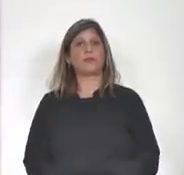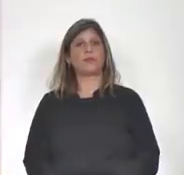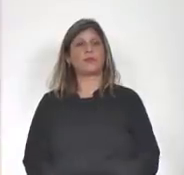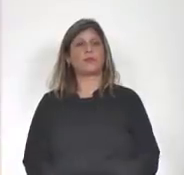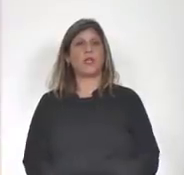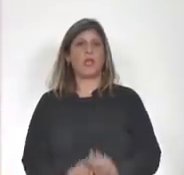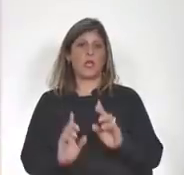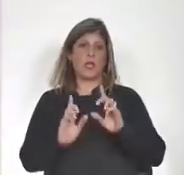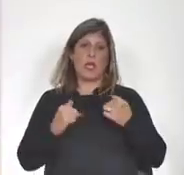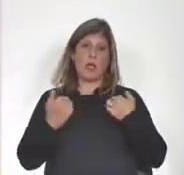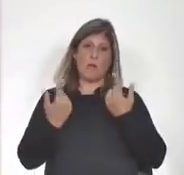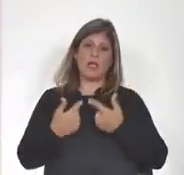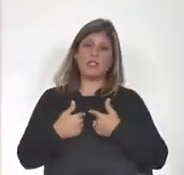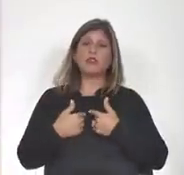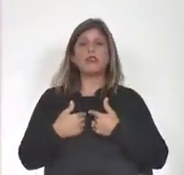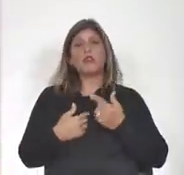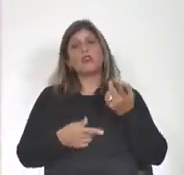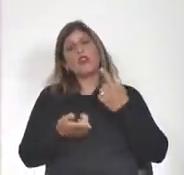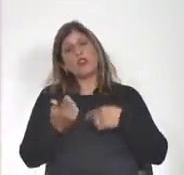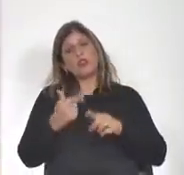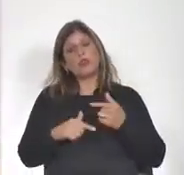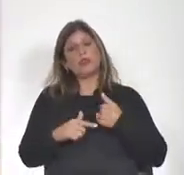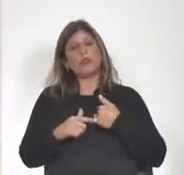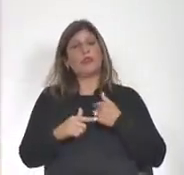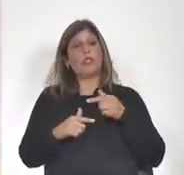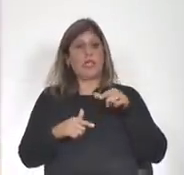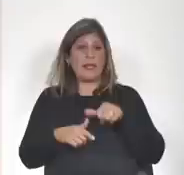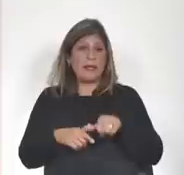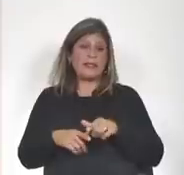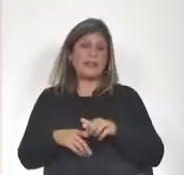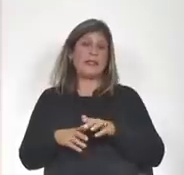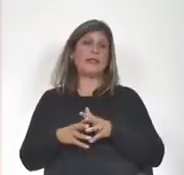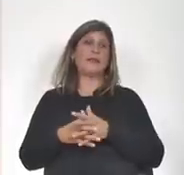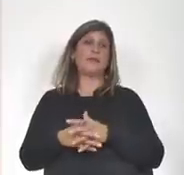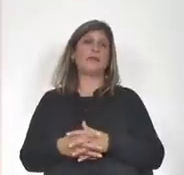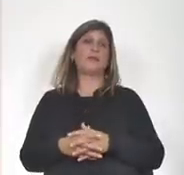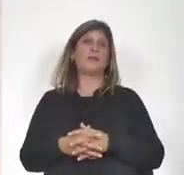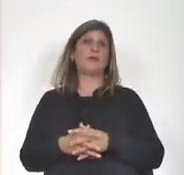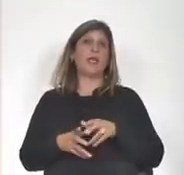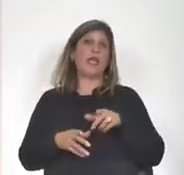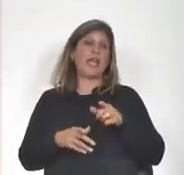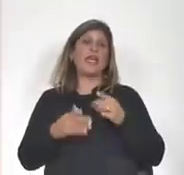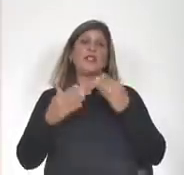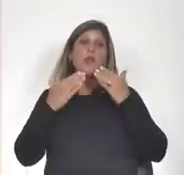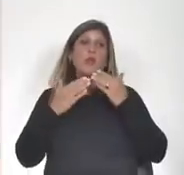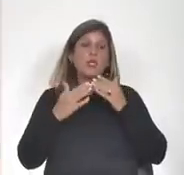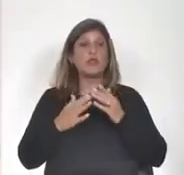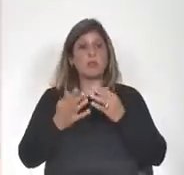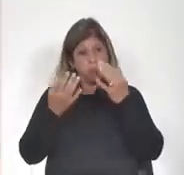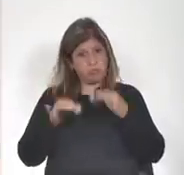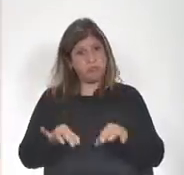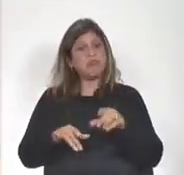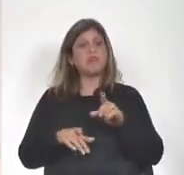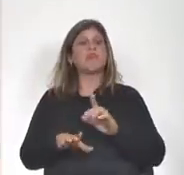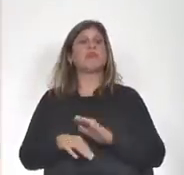para nosotros entonces señora Presidenta esta es una interpelación oportuna